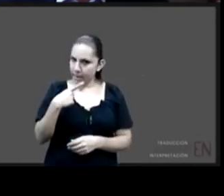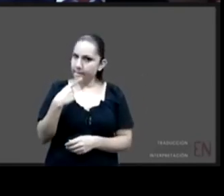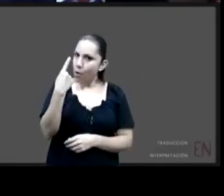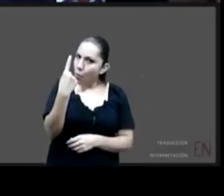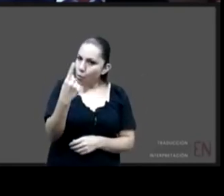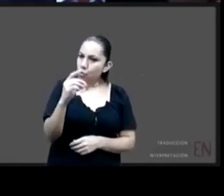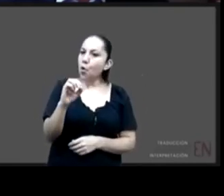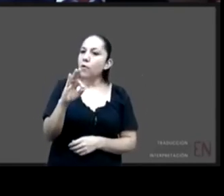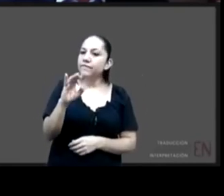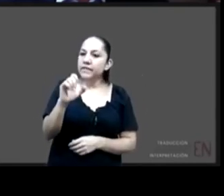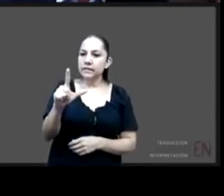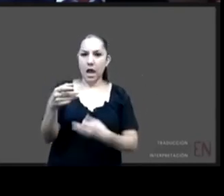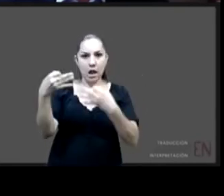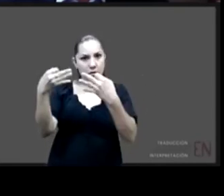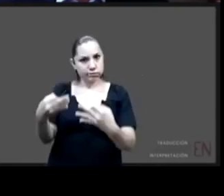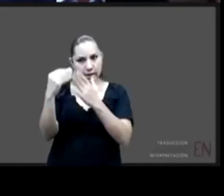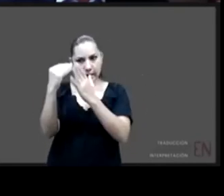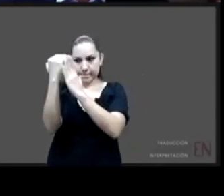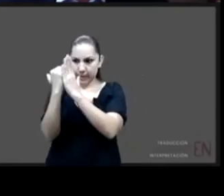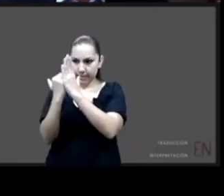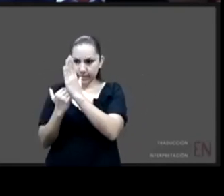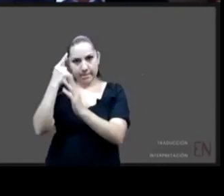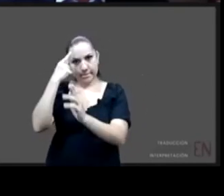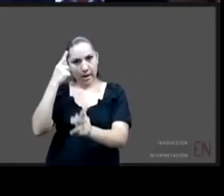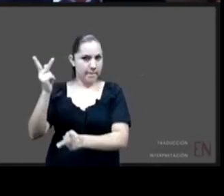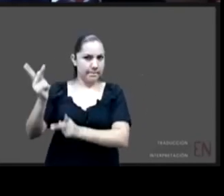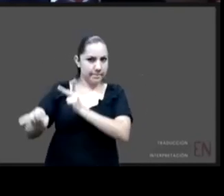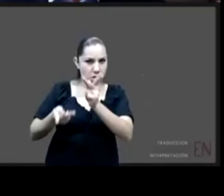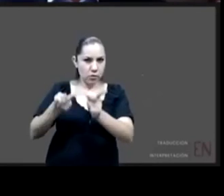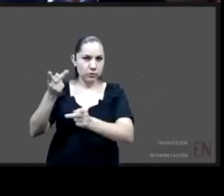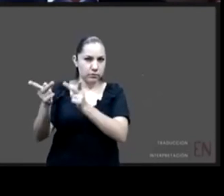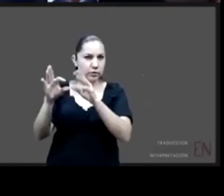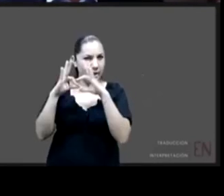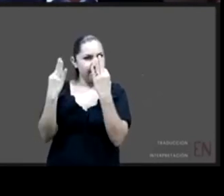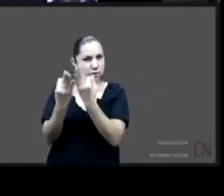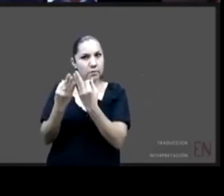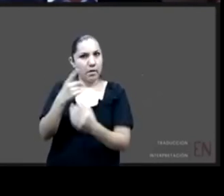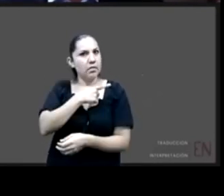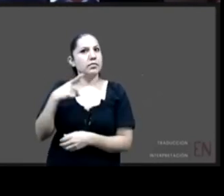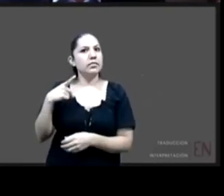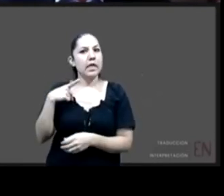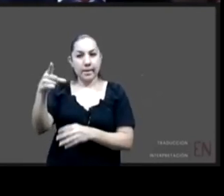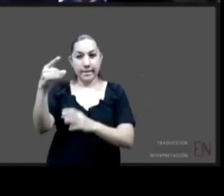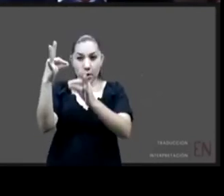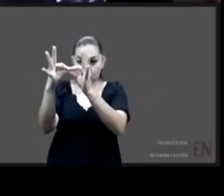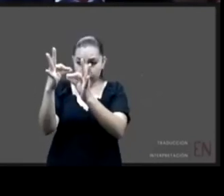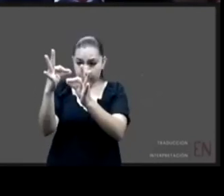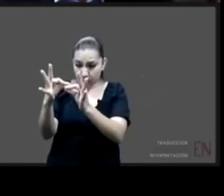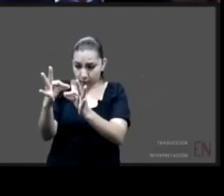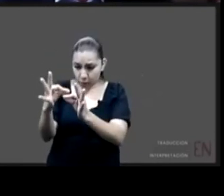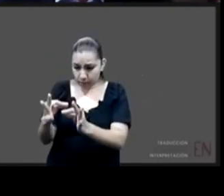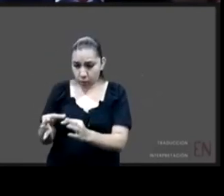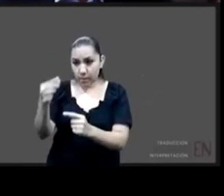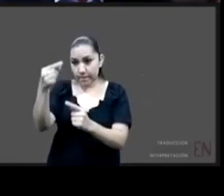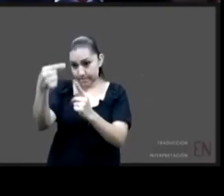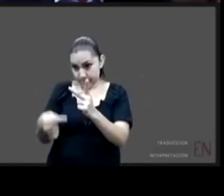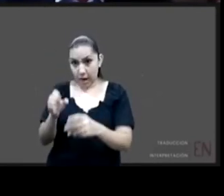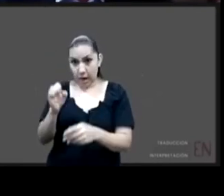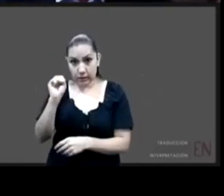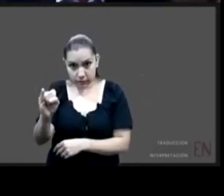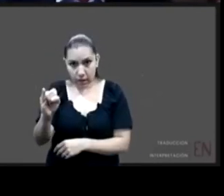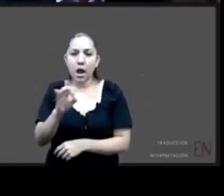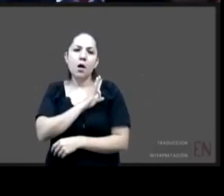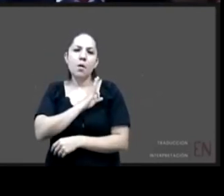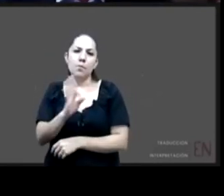requisitos pero habría que trabajar en percepciones más respecto a la sensibilidad a las